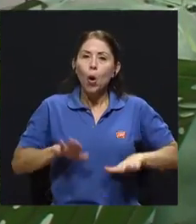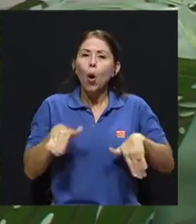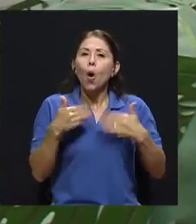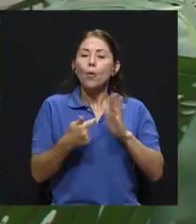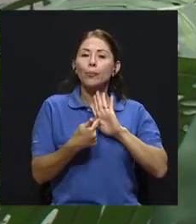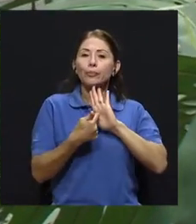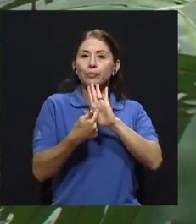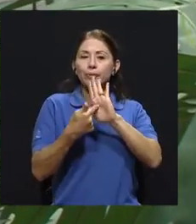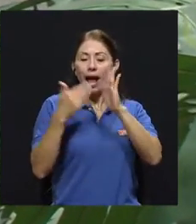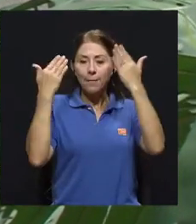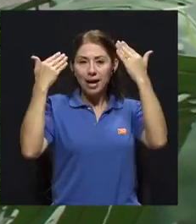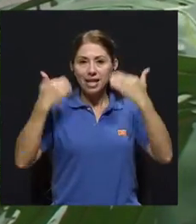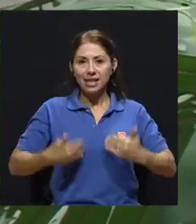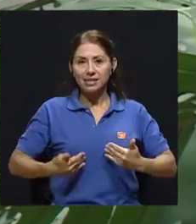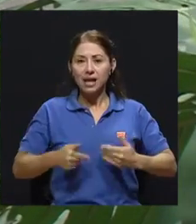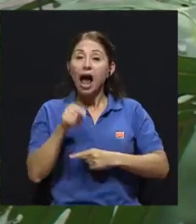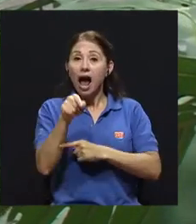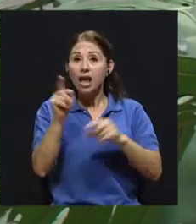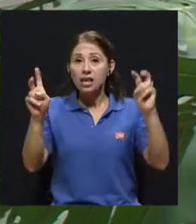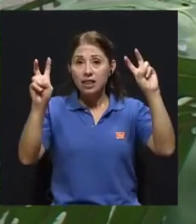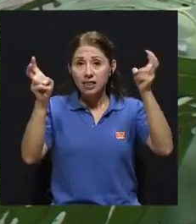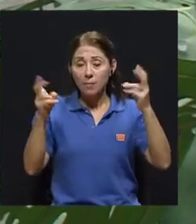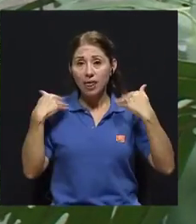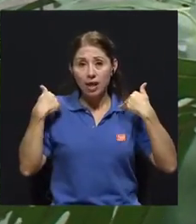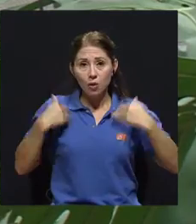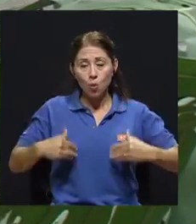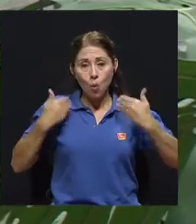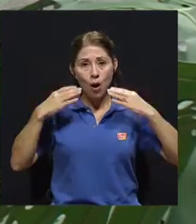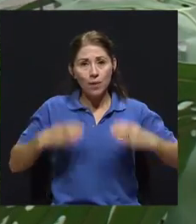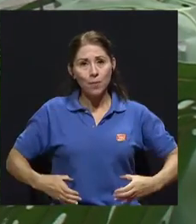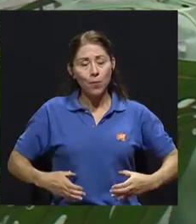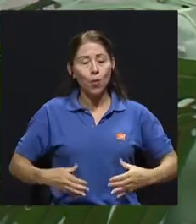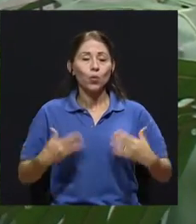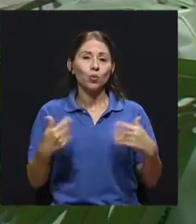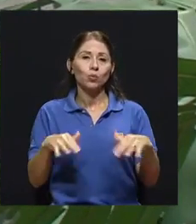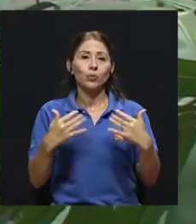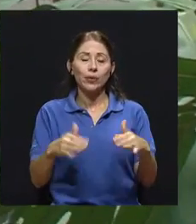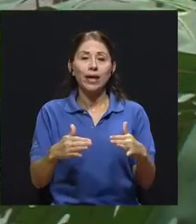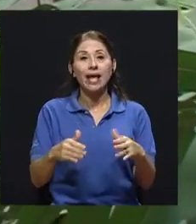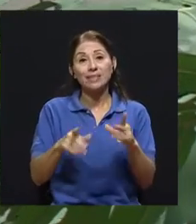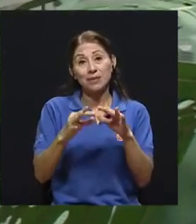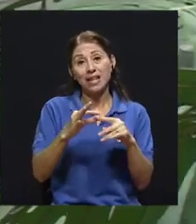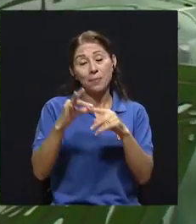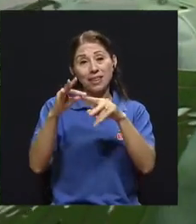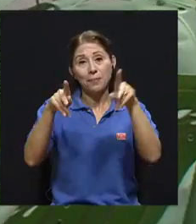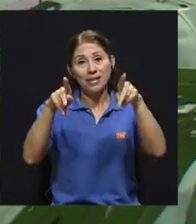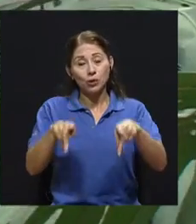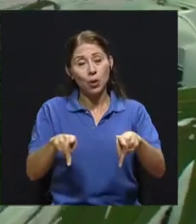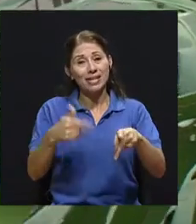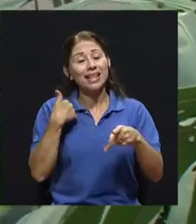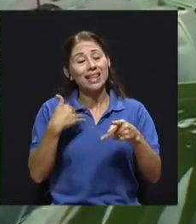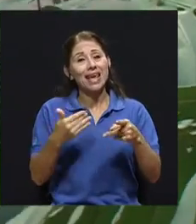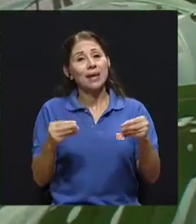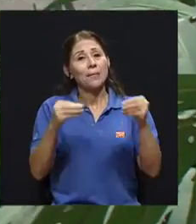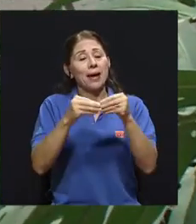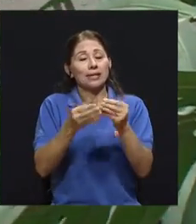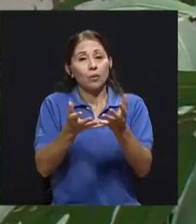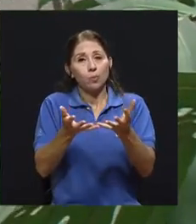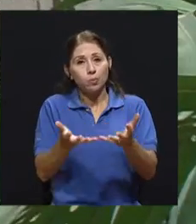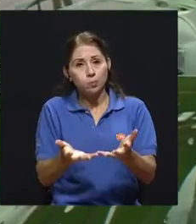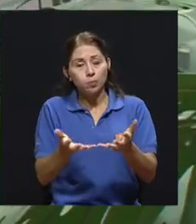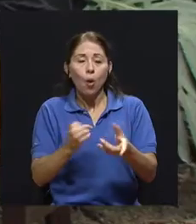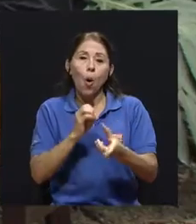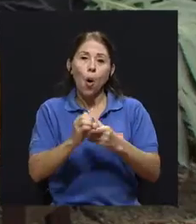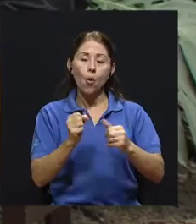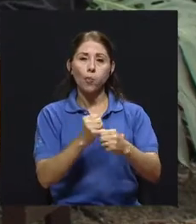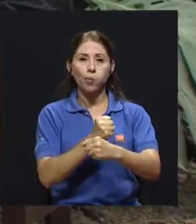ahí el tema del cuerpo se vuelve todo un tema para las personas, sobre todo, que están en una condición de sobrepeso o obesidad.